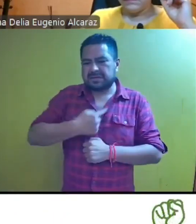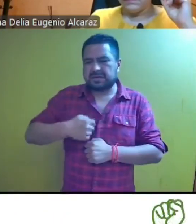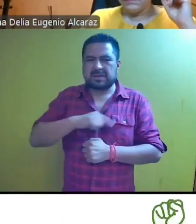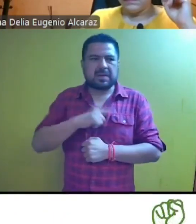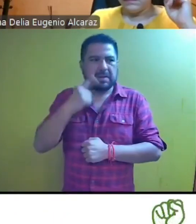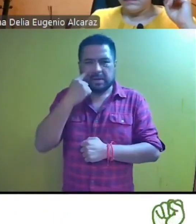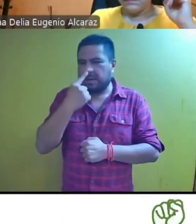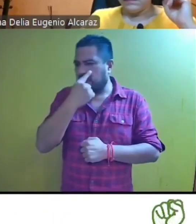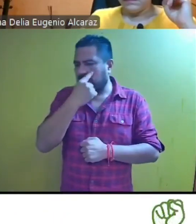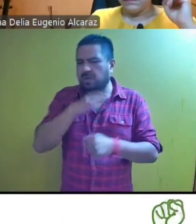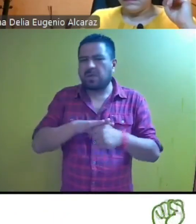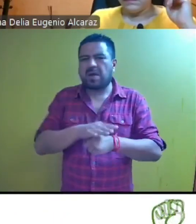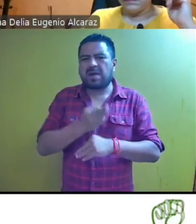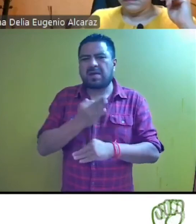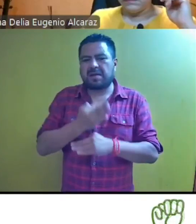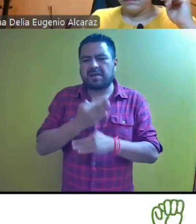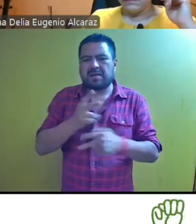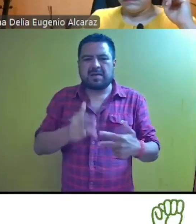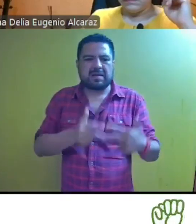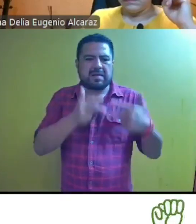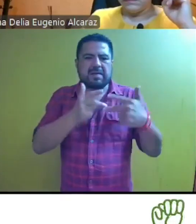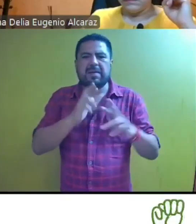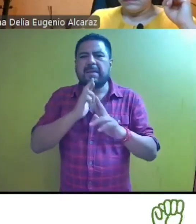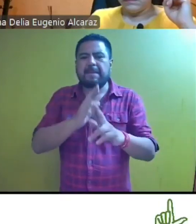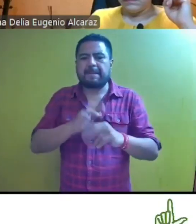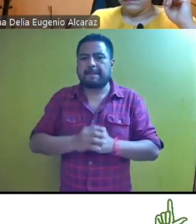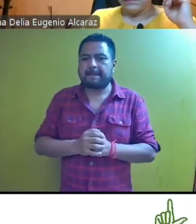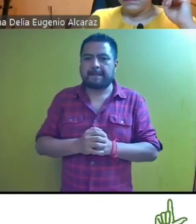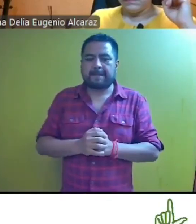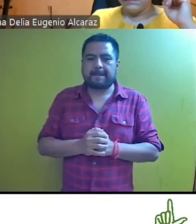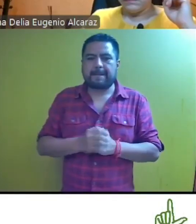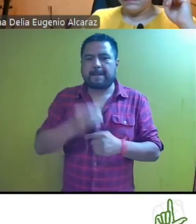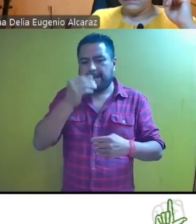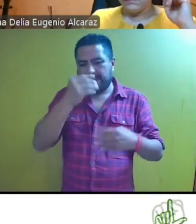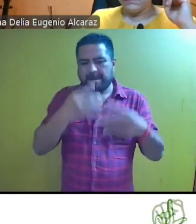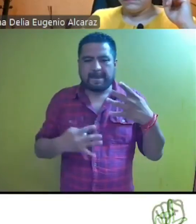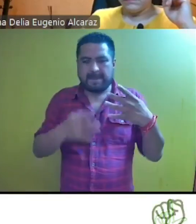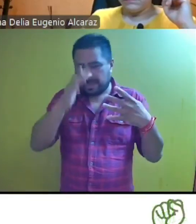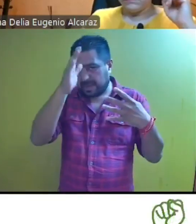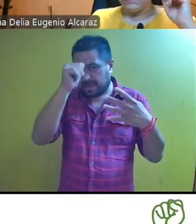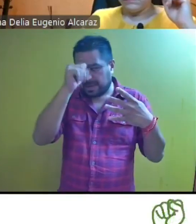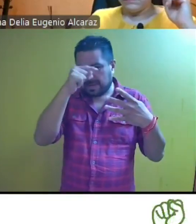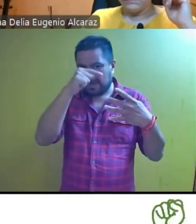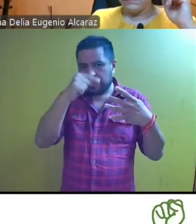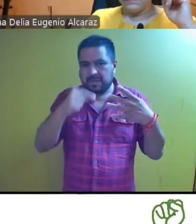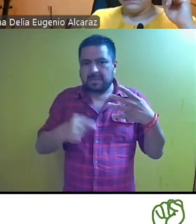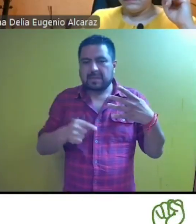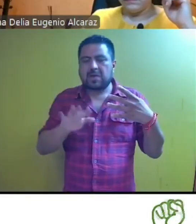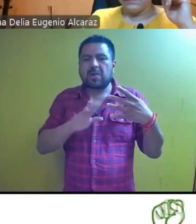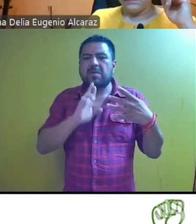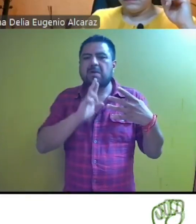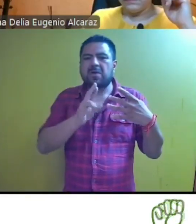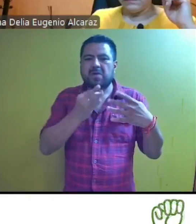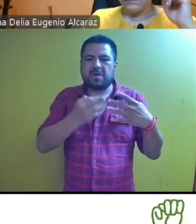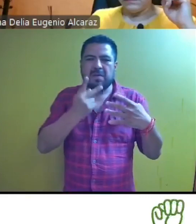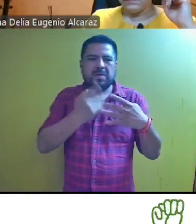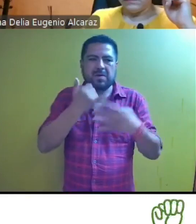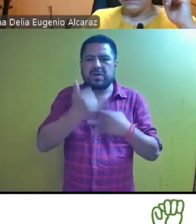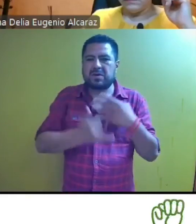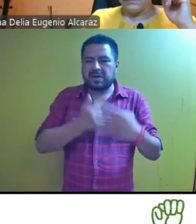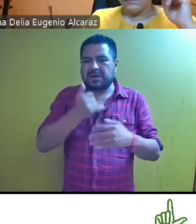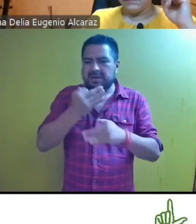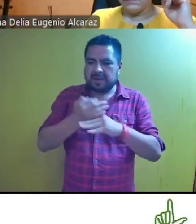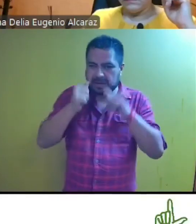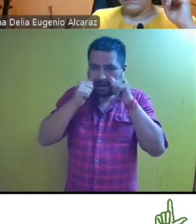en la presente sesión de resolución, las cuentas, los puntos de acuerdo, así como los resolutivos de los proyectos que nos